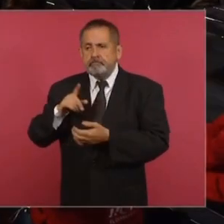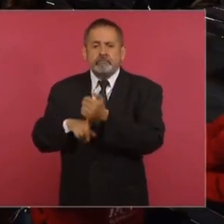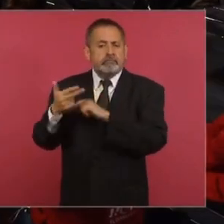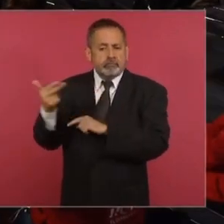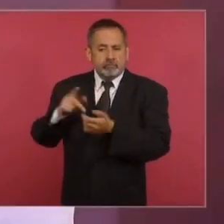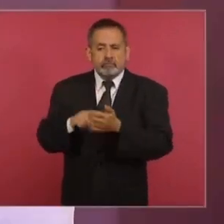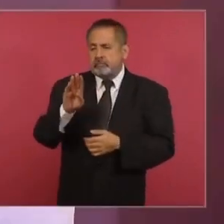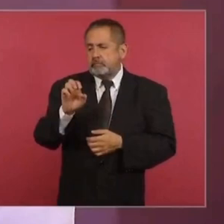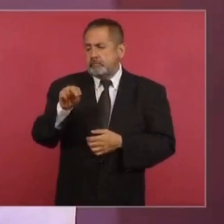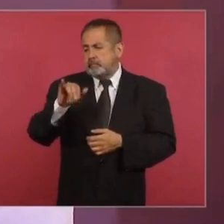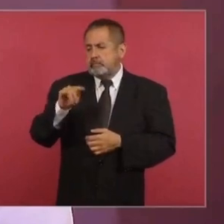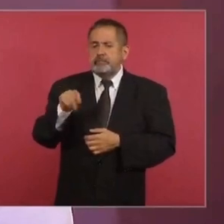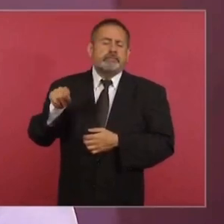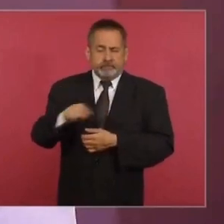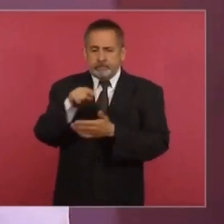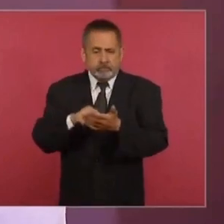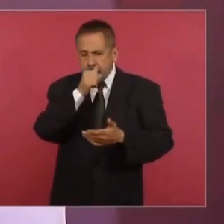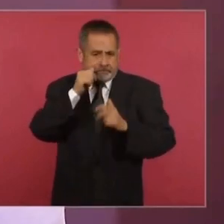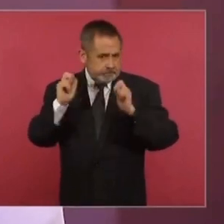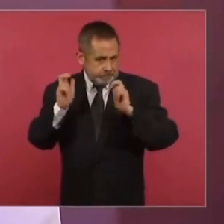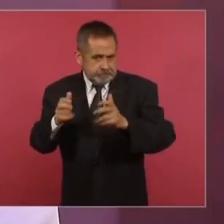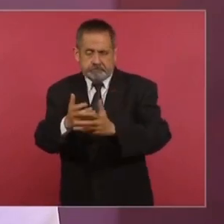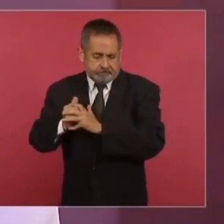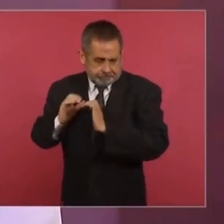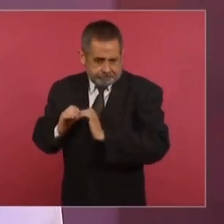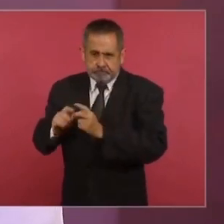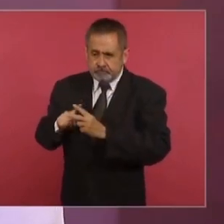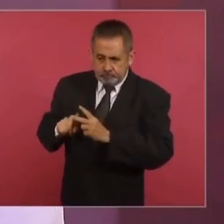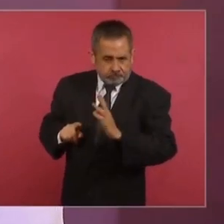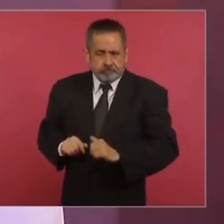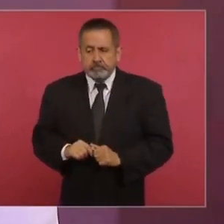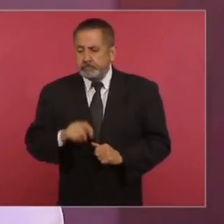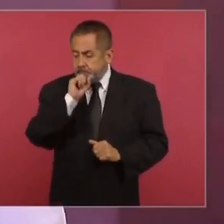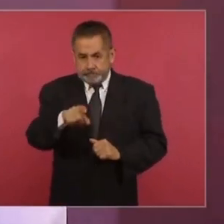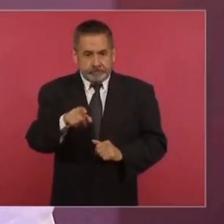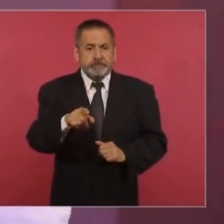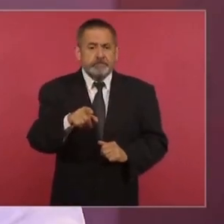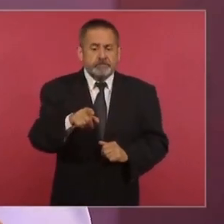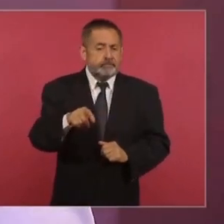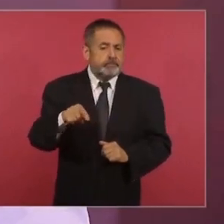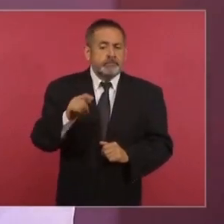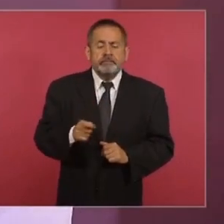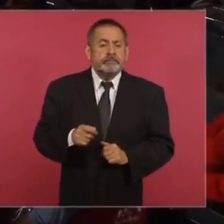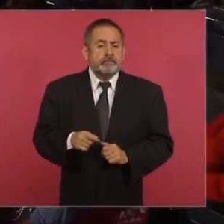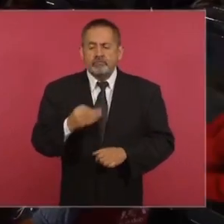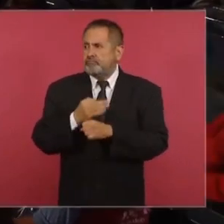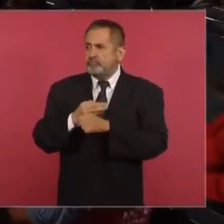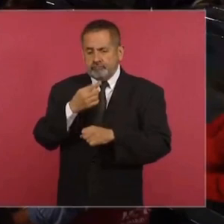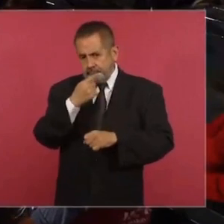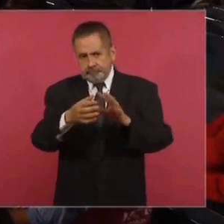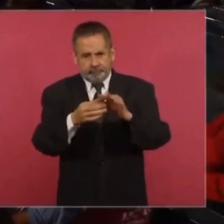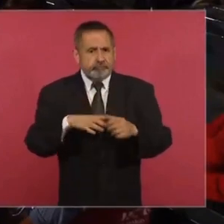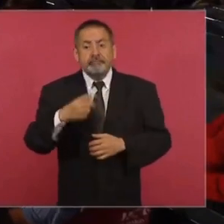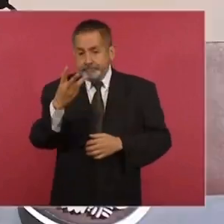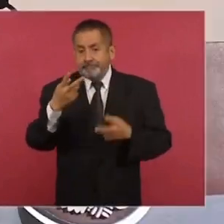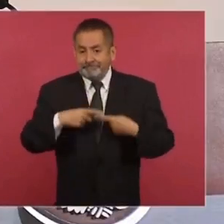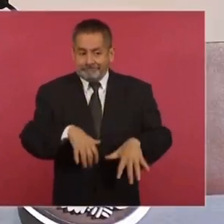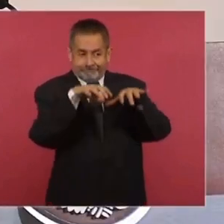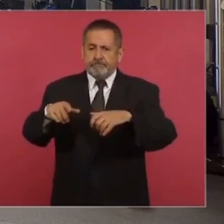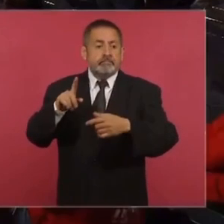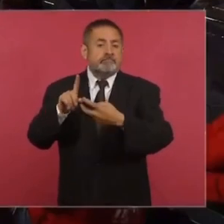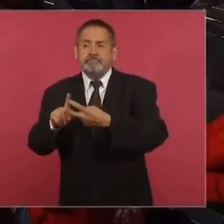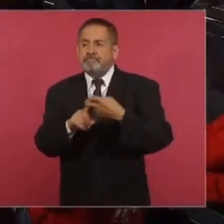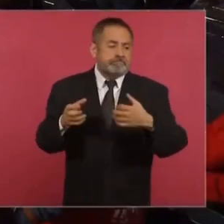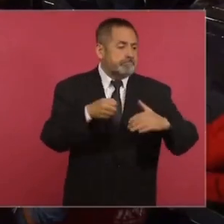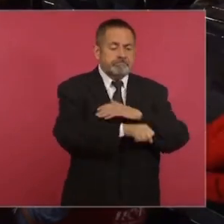Benito, allí en Juárez, Chiapas. Y además aquí hasta el momento decirles que hay tres detenidos por estos